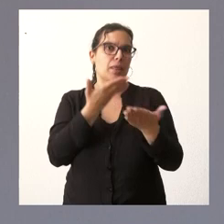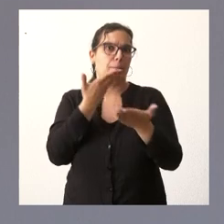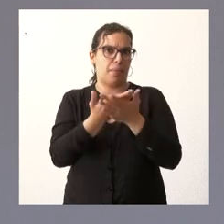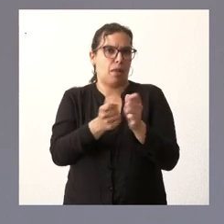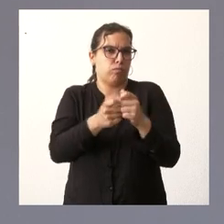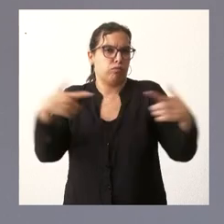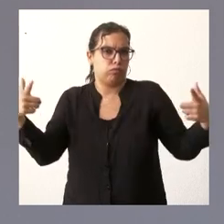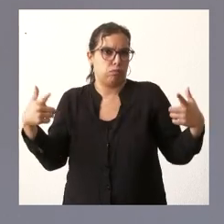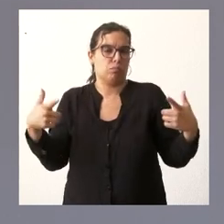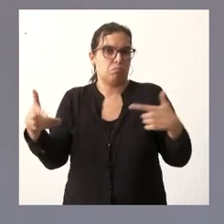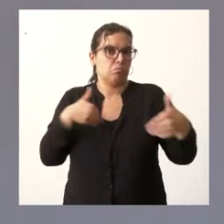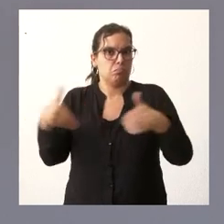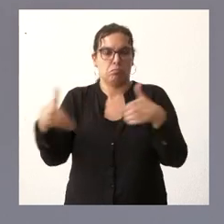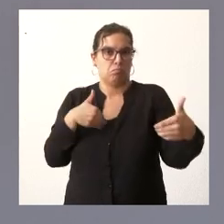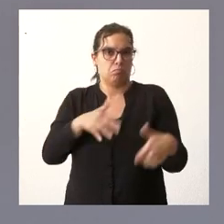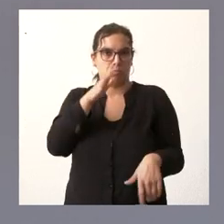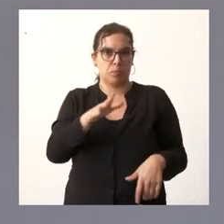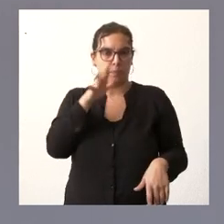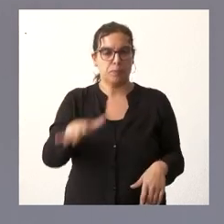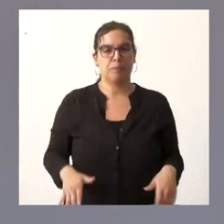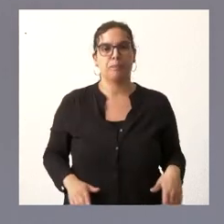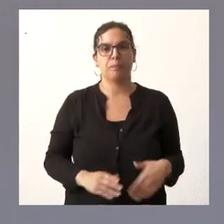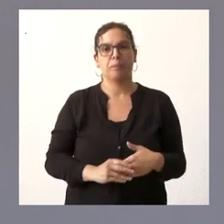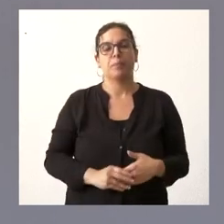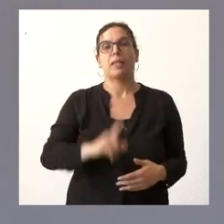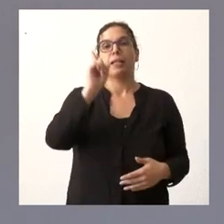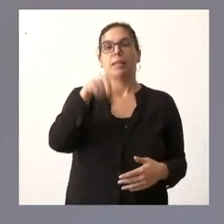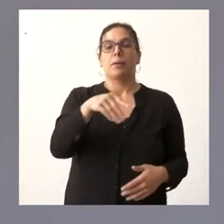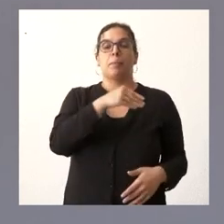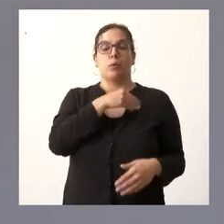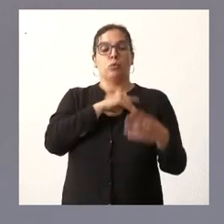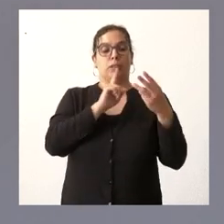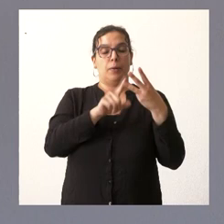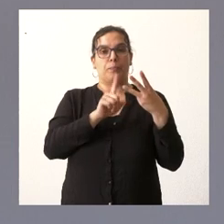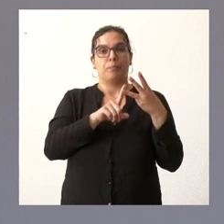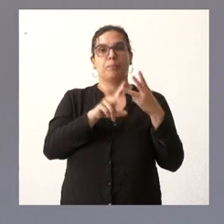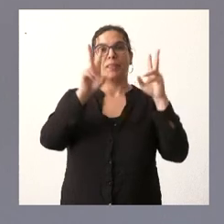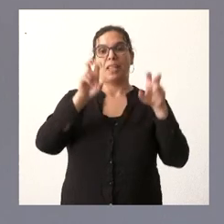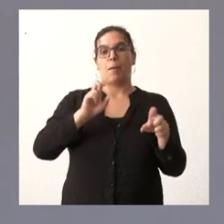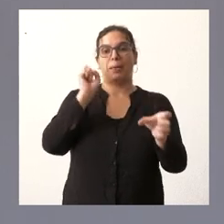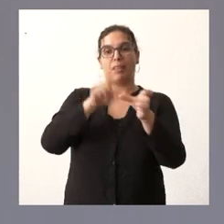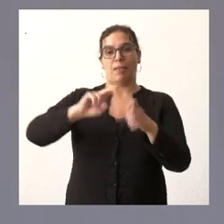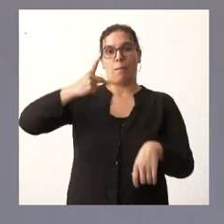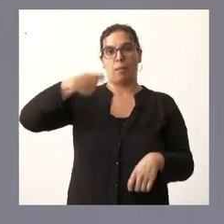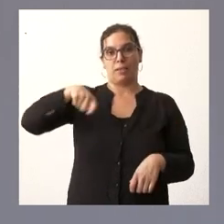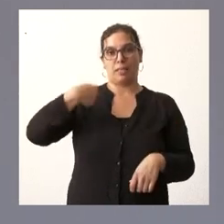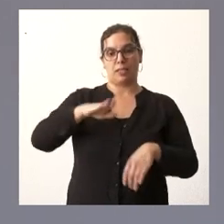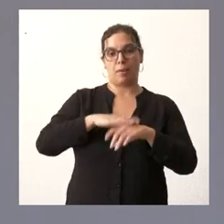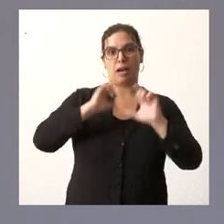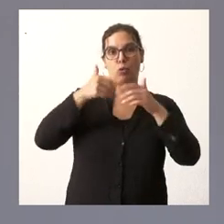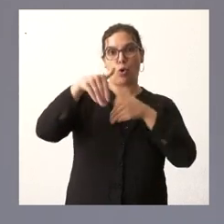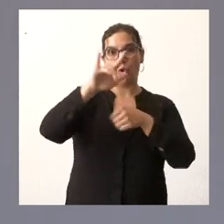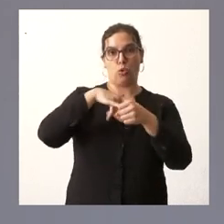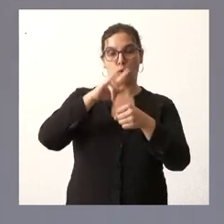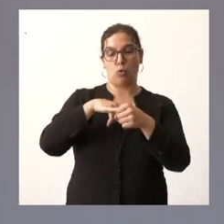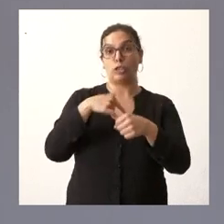en la medida en que el número de solicitudes ha sido ciertamente muy relevante me preguntaba usted en relación con el vicepresidente yo hasta donde sé también